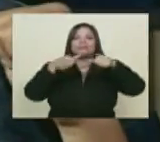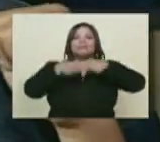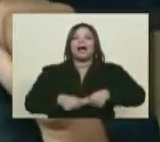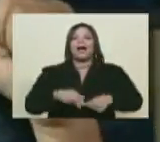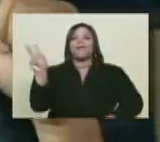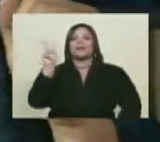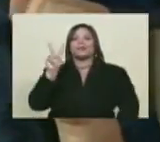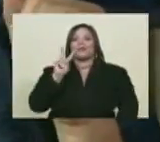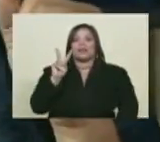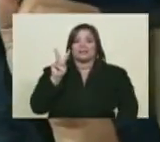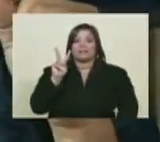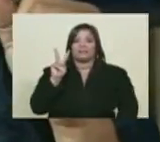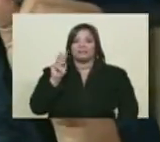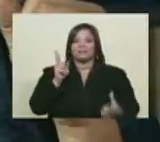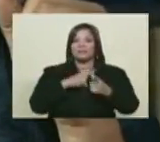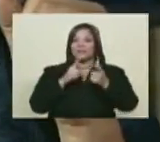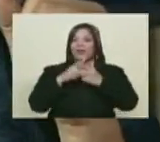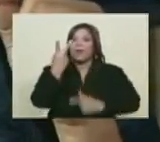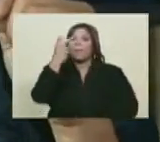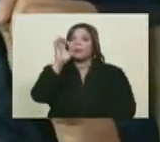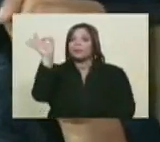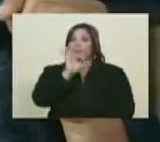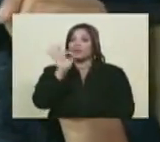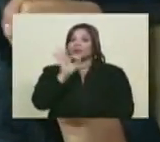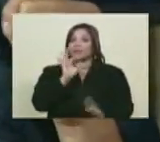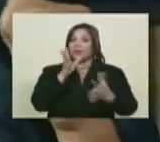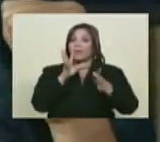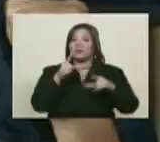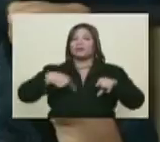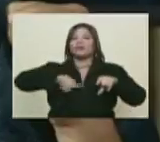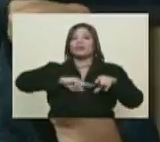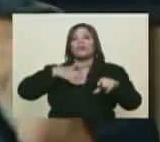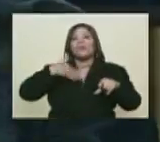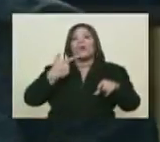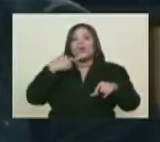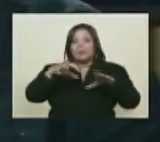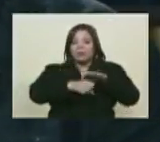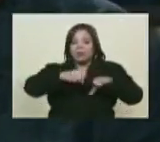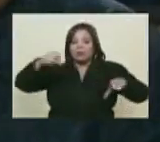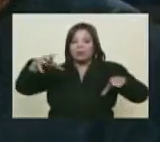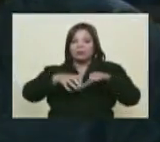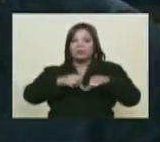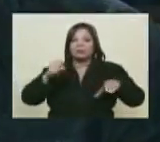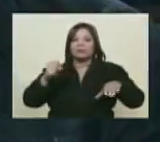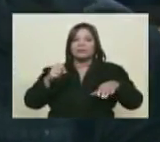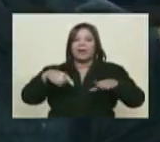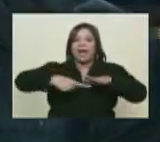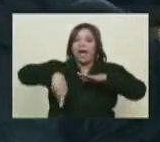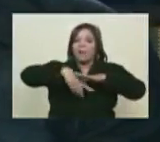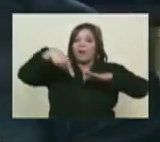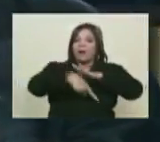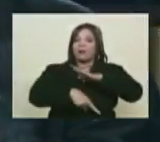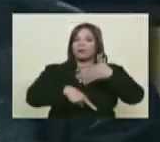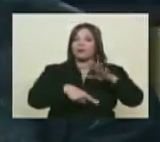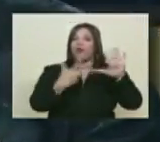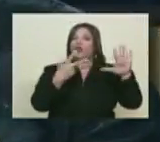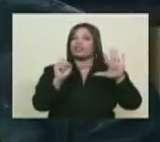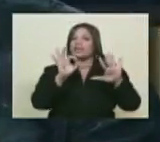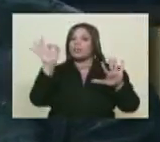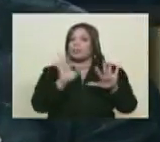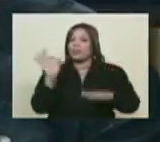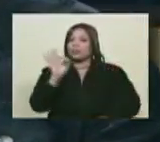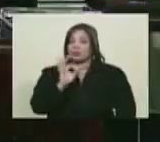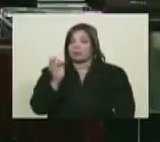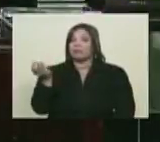Venezuela. Y apenas es el 20% de lo que nosotros podemos extraer. Es decir, que abajo en el pozo queda un 80%.